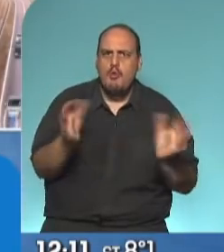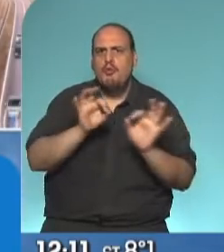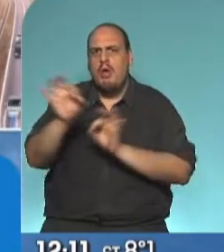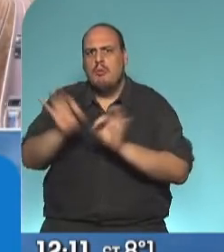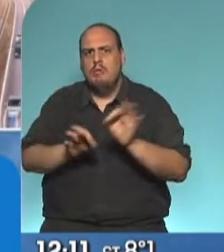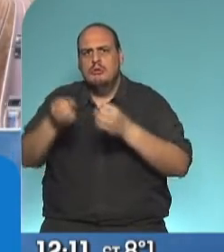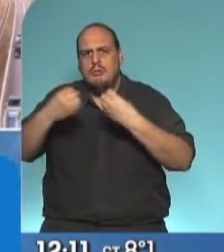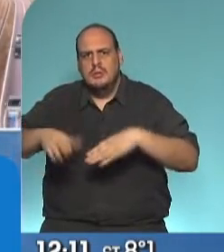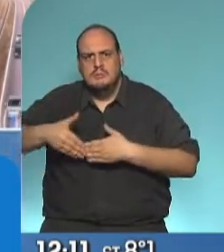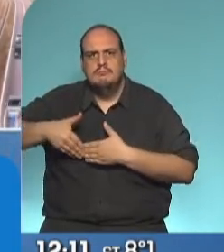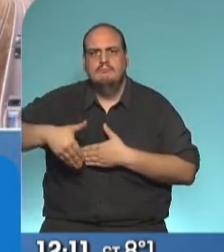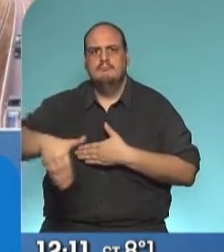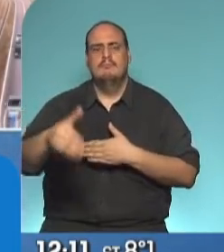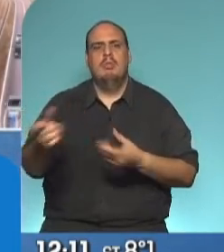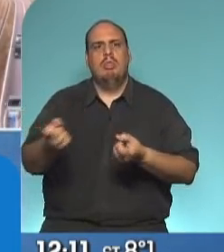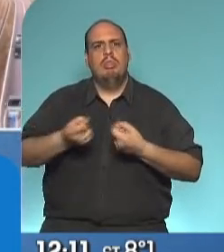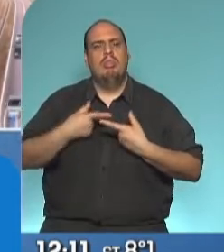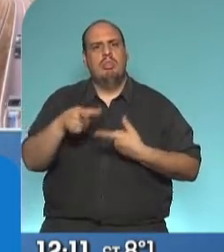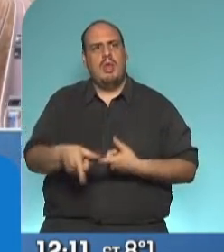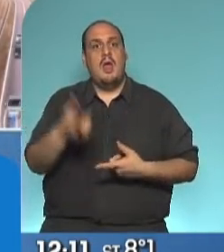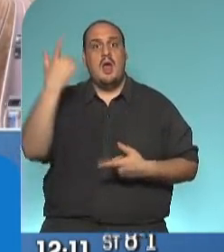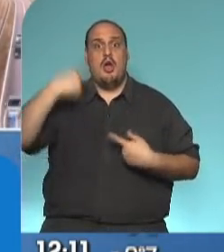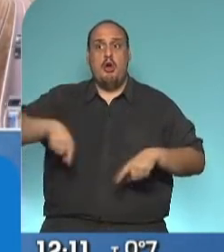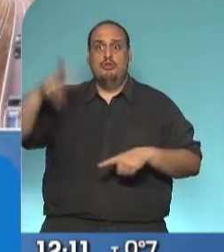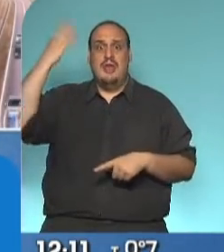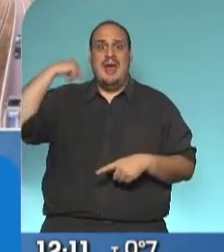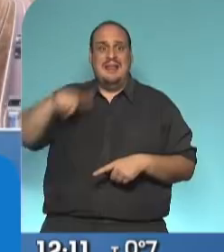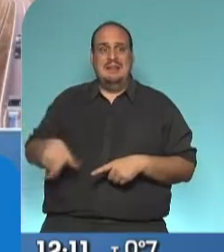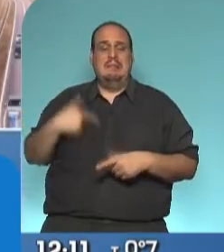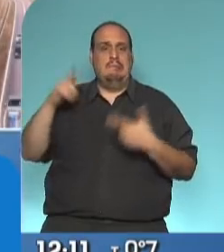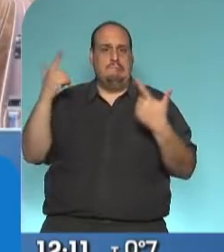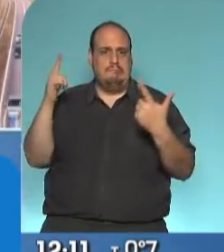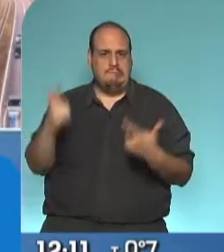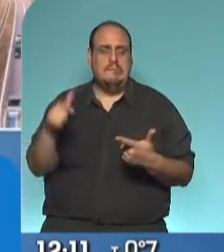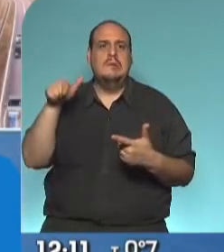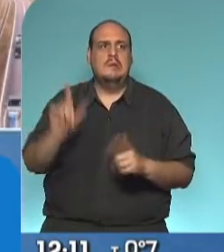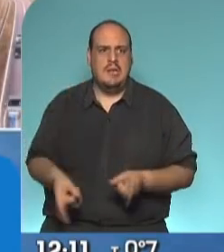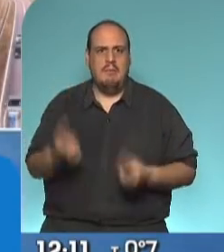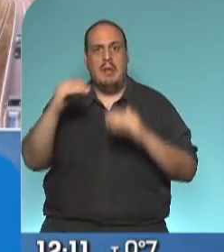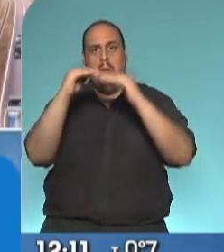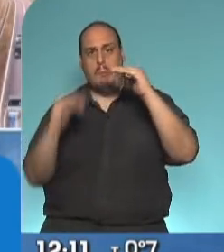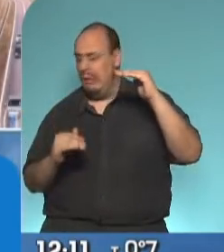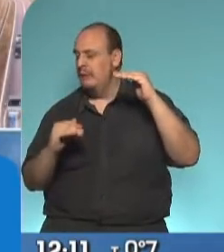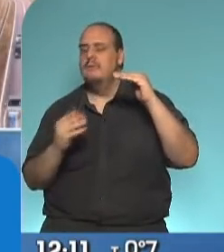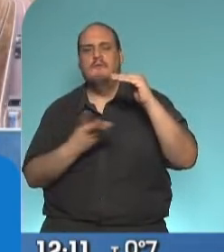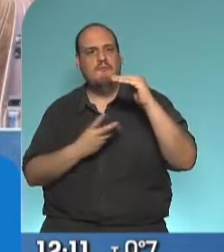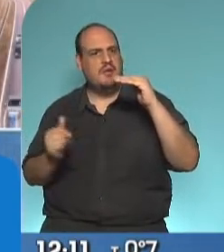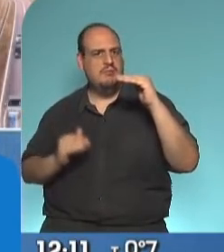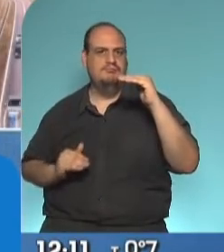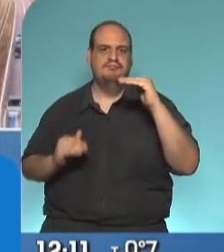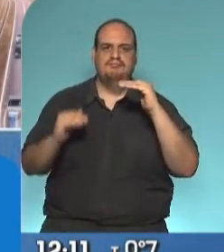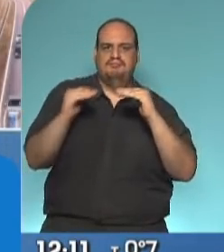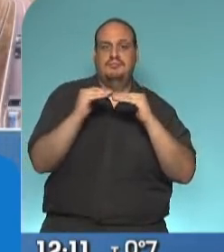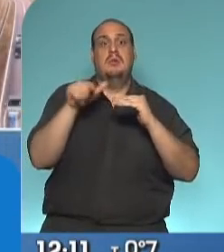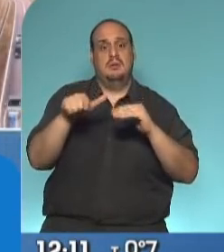que nos permiten reparar deudas, achicar esta brecha de inequidad que tiene la Argentina y